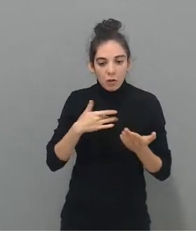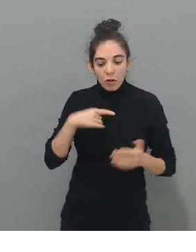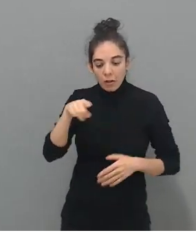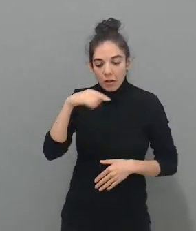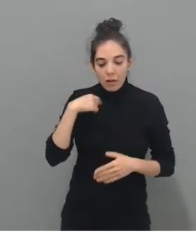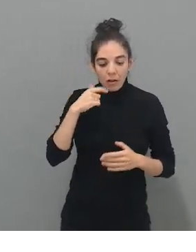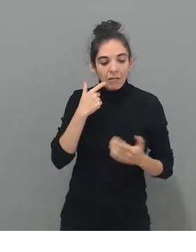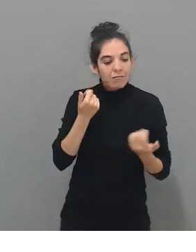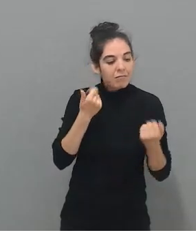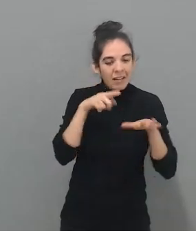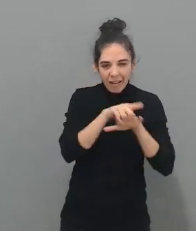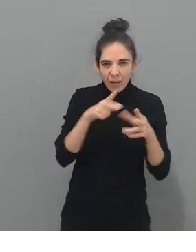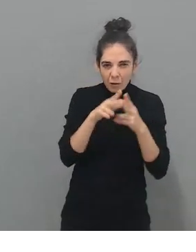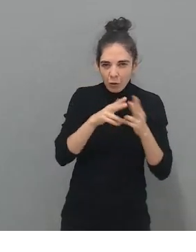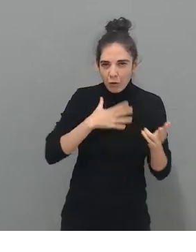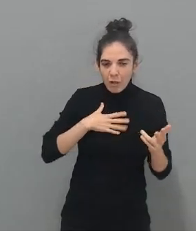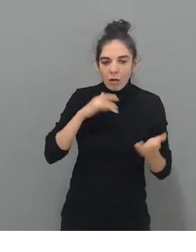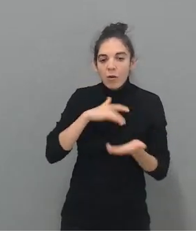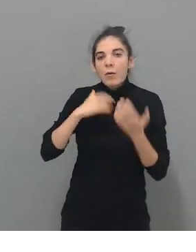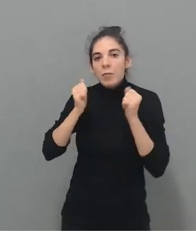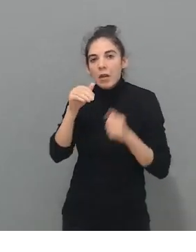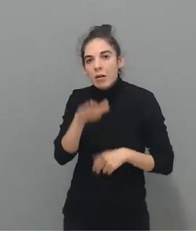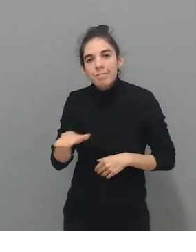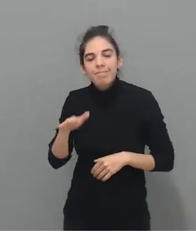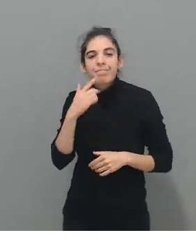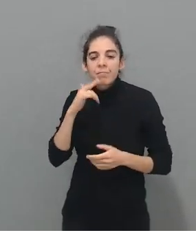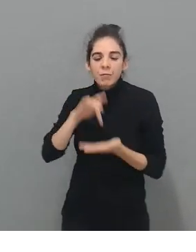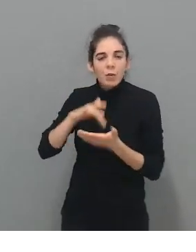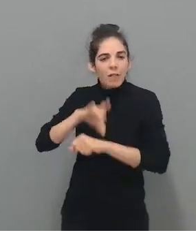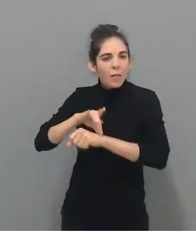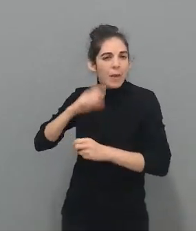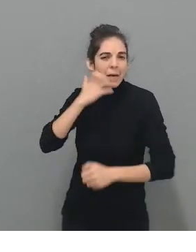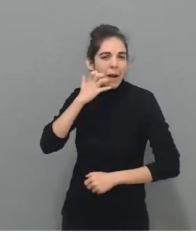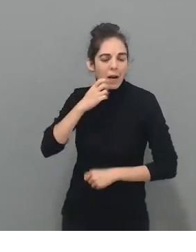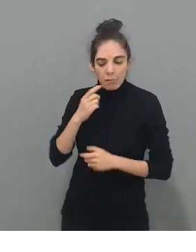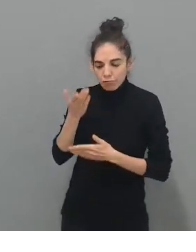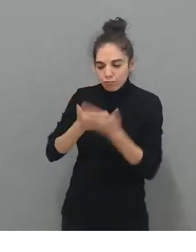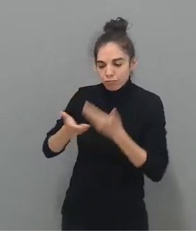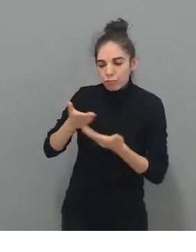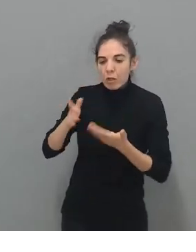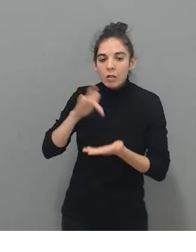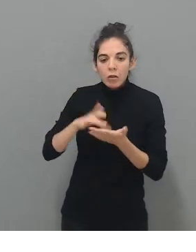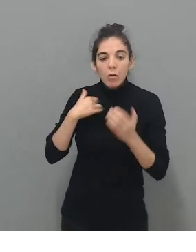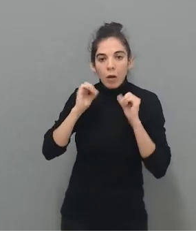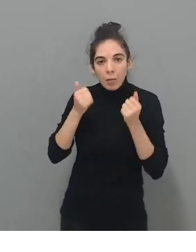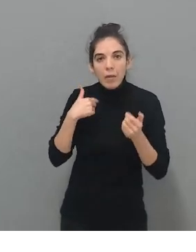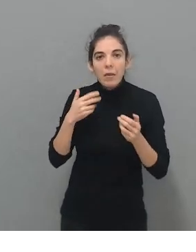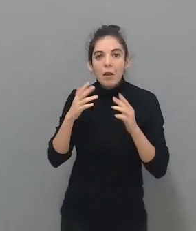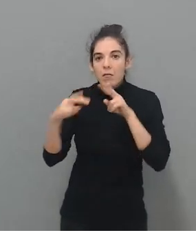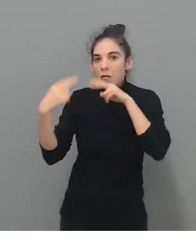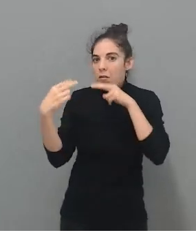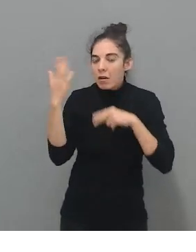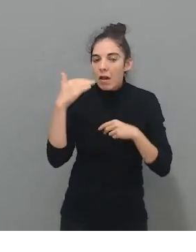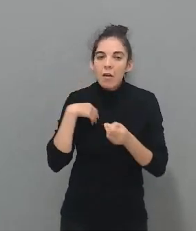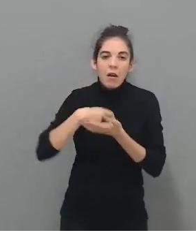con una niña con una enfermedad rara. Cuando empiezo a trabajar con ella, ella se arrastraba, no tenía contacto visual, no tenía comunicación